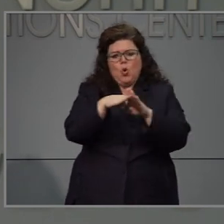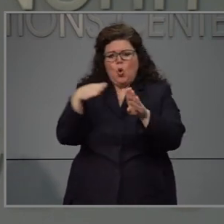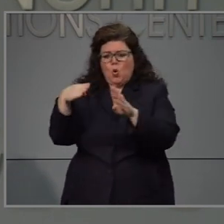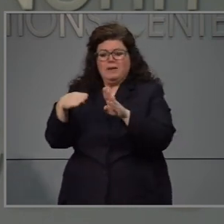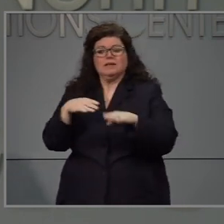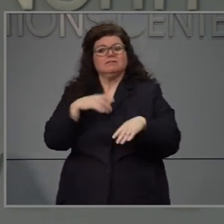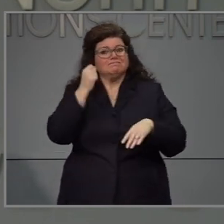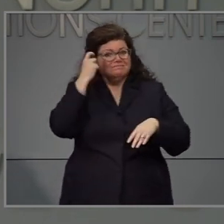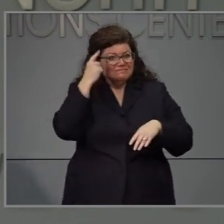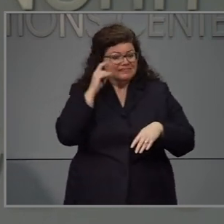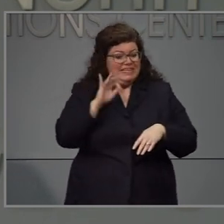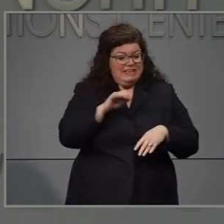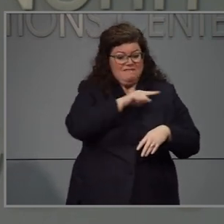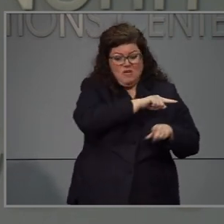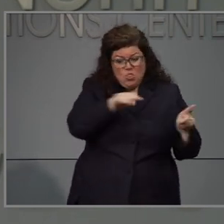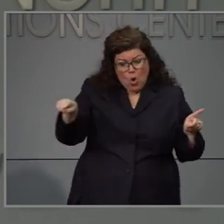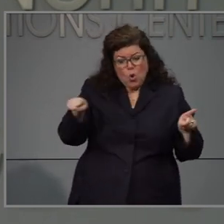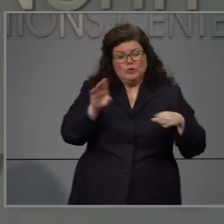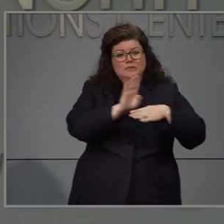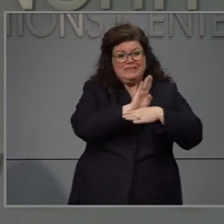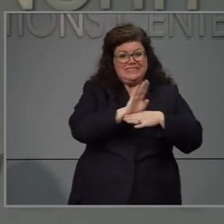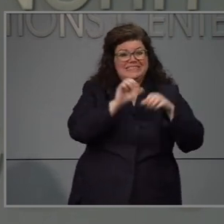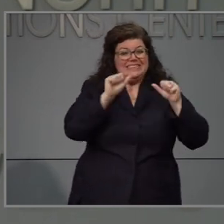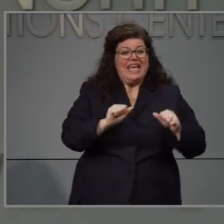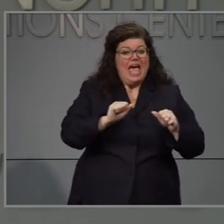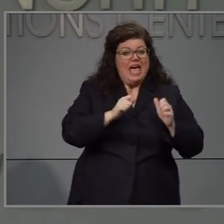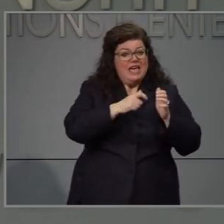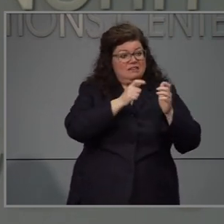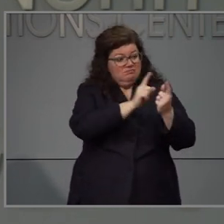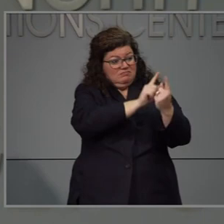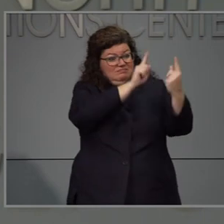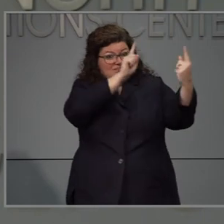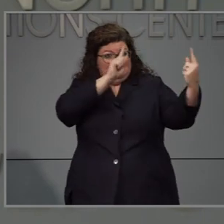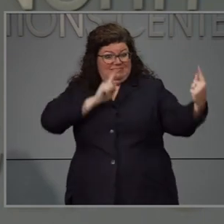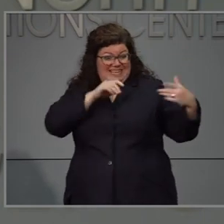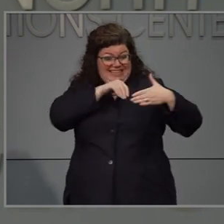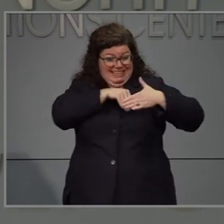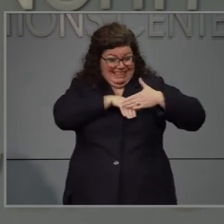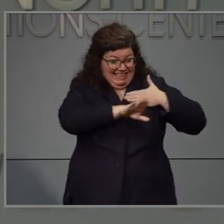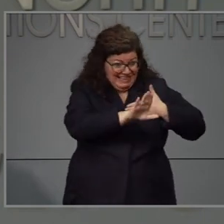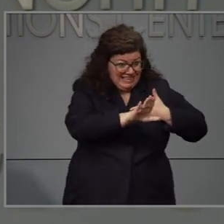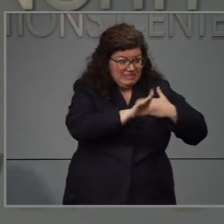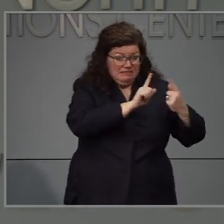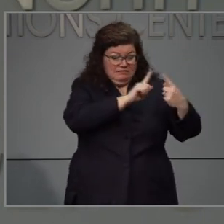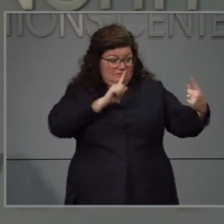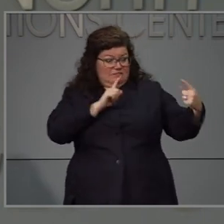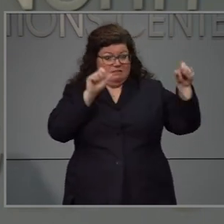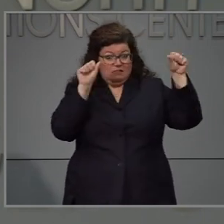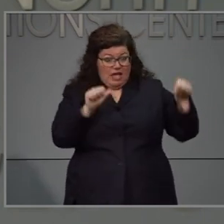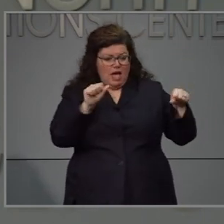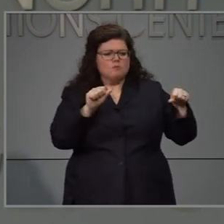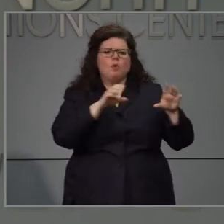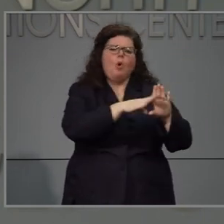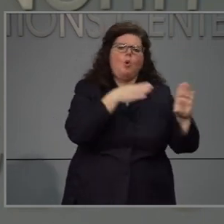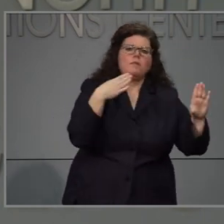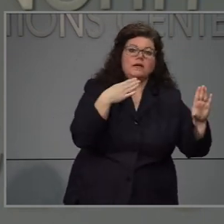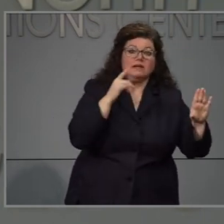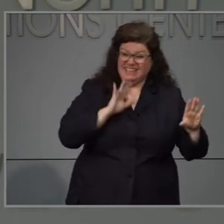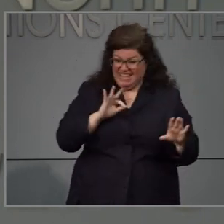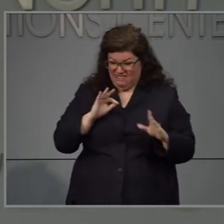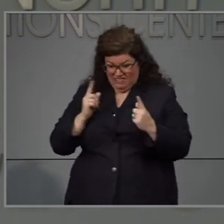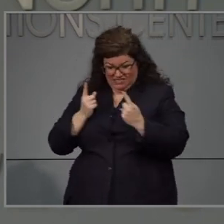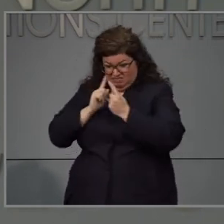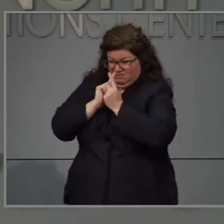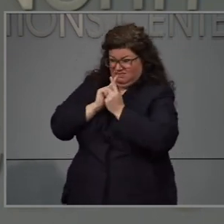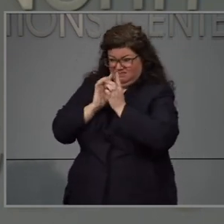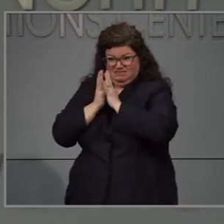que puedan ir a visitar a los negocios. Recuerden que hay otros negocios que todavía no pueden abrirse y a lo mejor